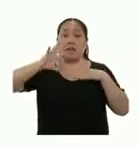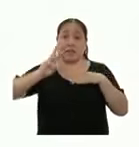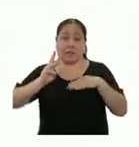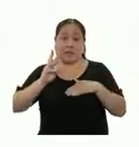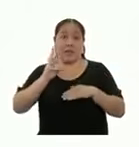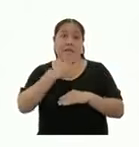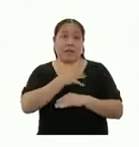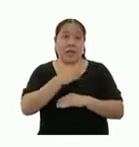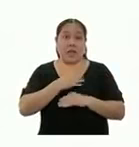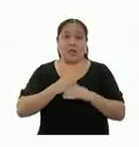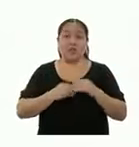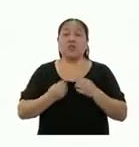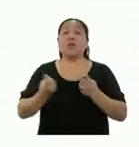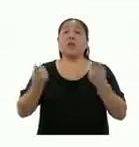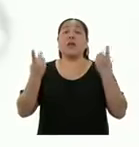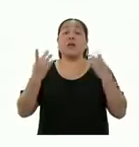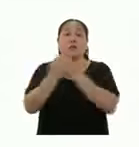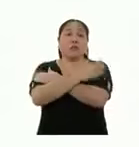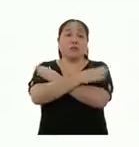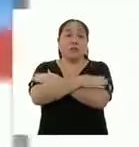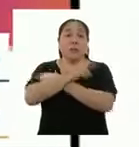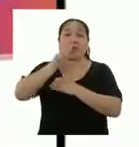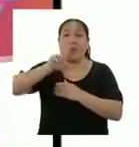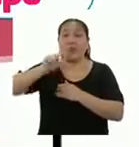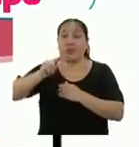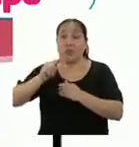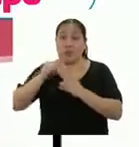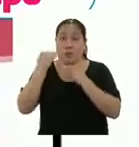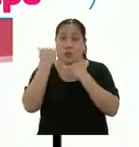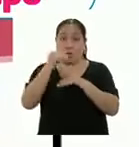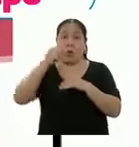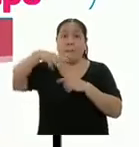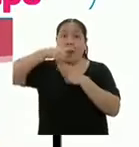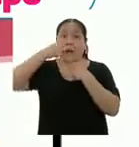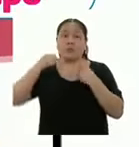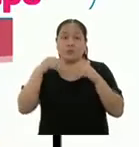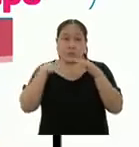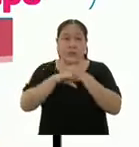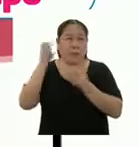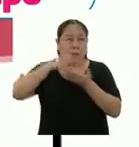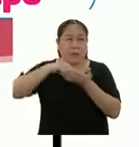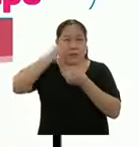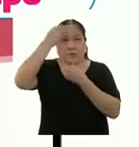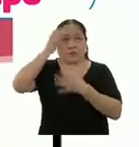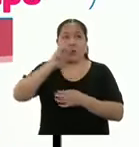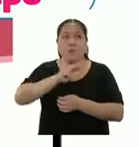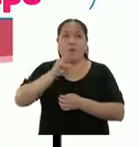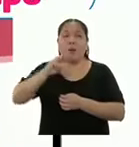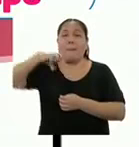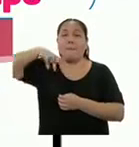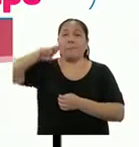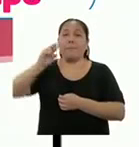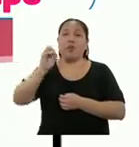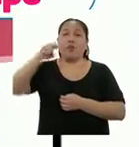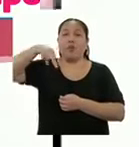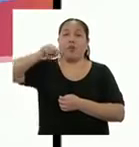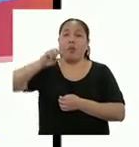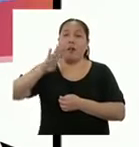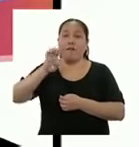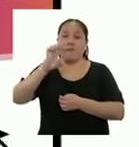31 de marzo del 2020. Mayor información, ingresa a www.protabec.gov